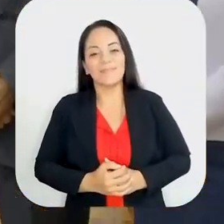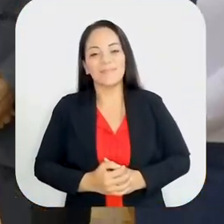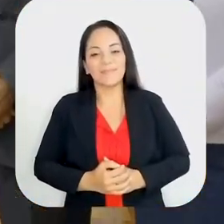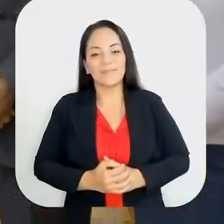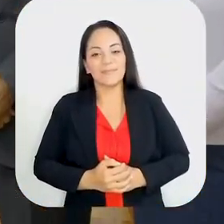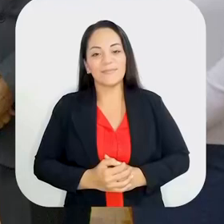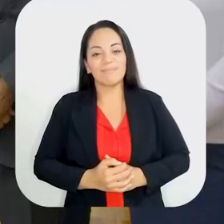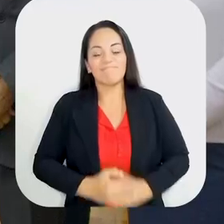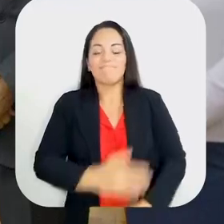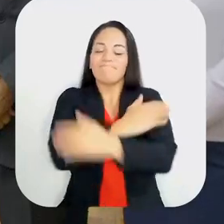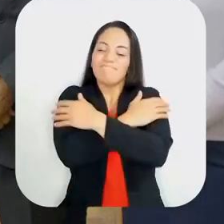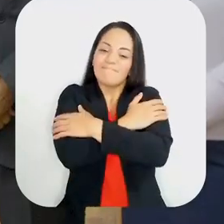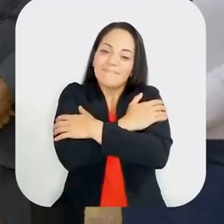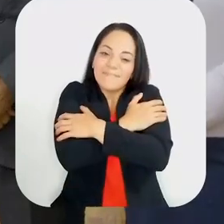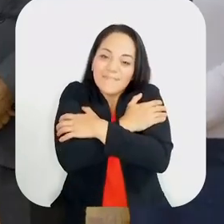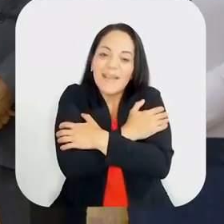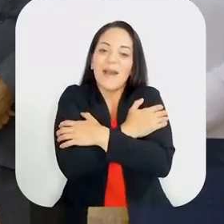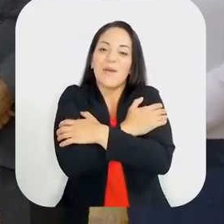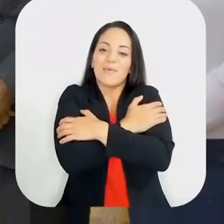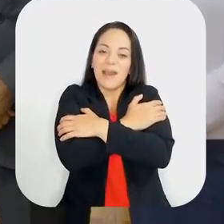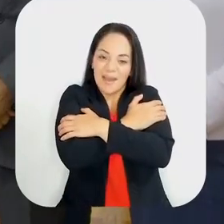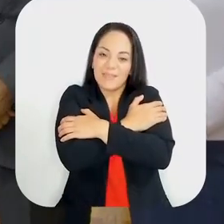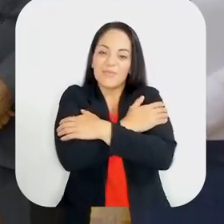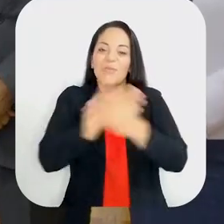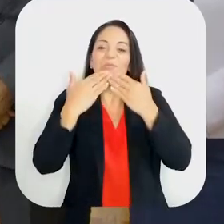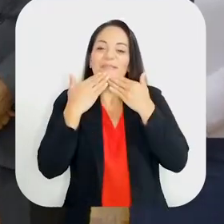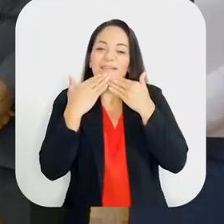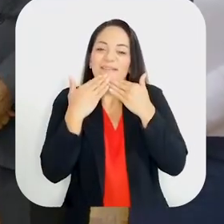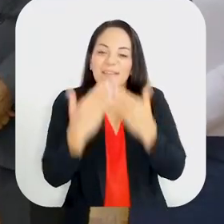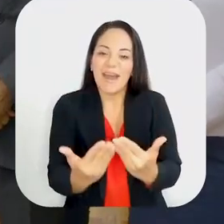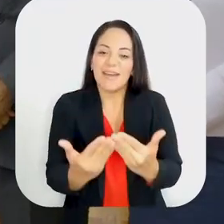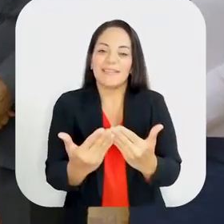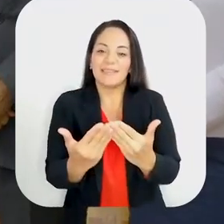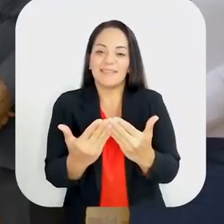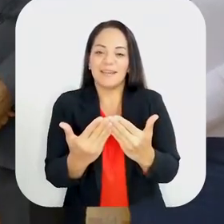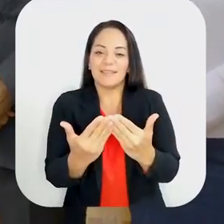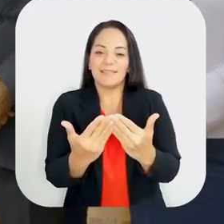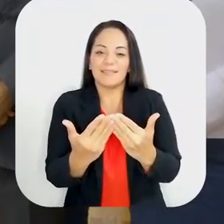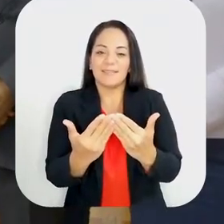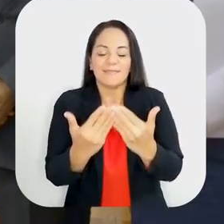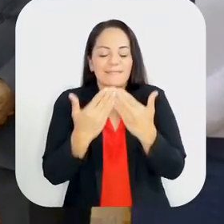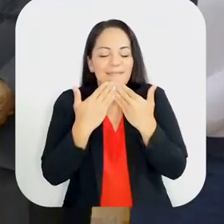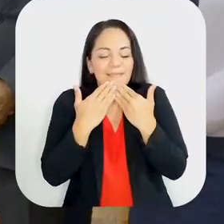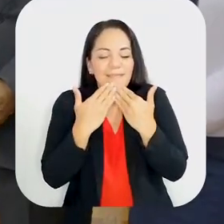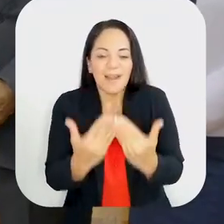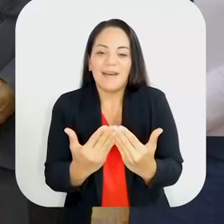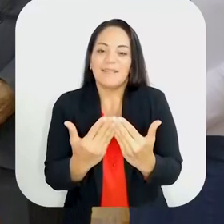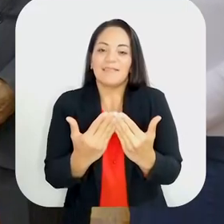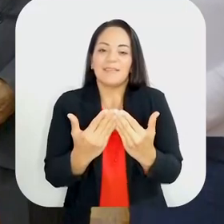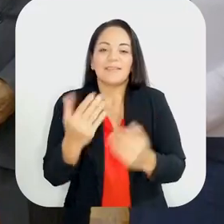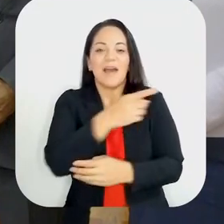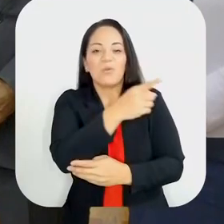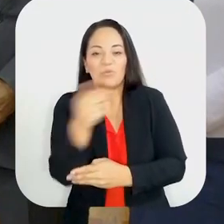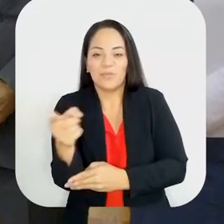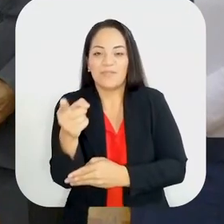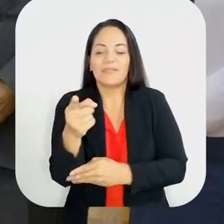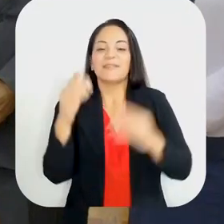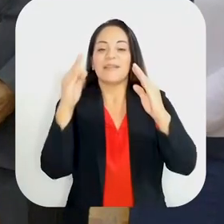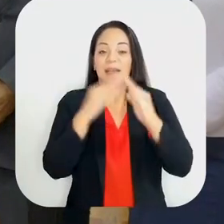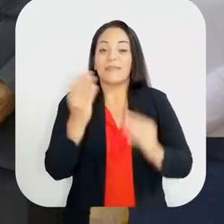Un abrazo y un agradecimiento profundo desde la Casa